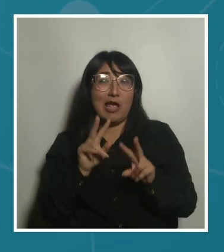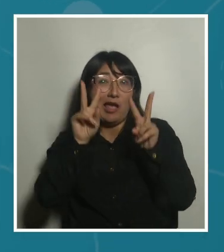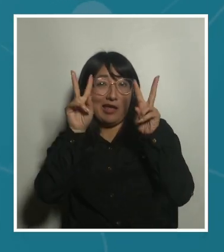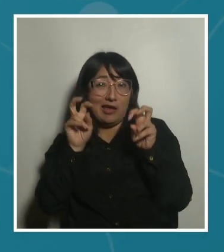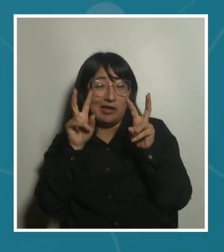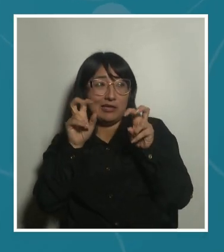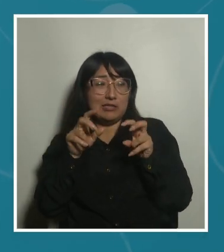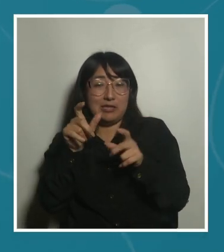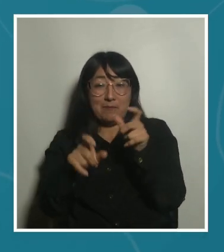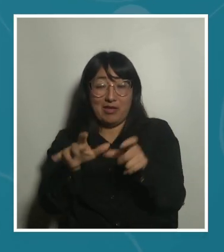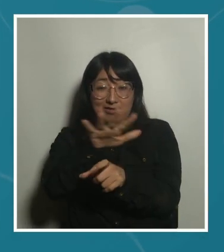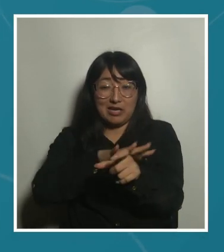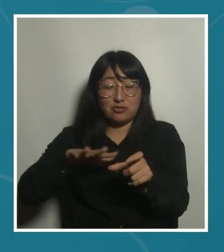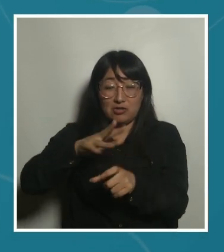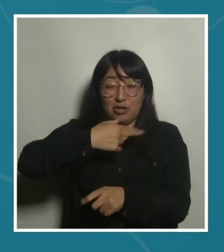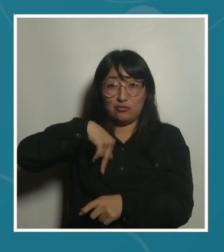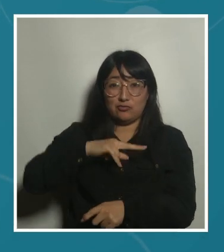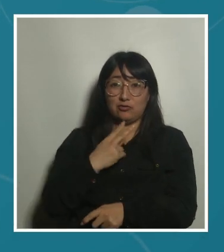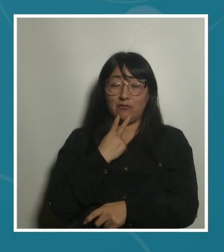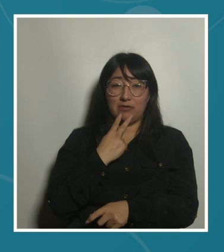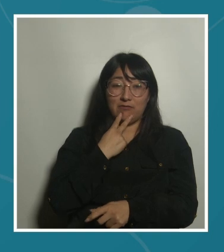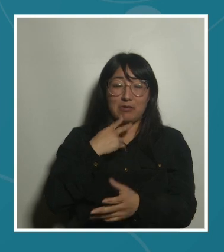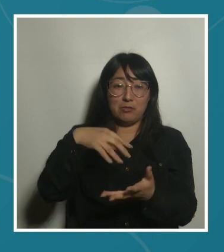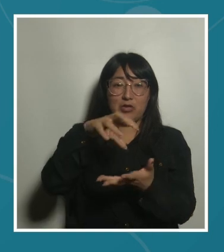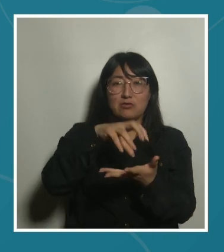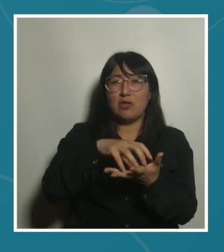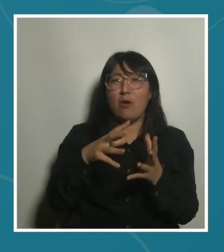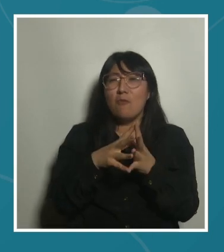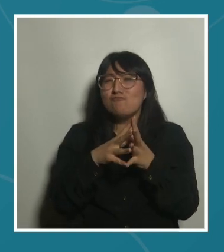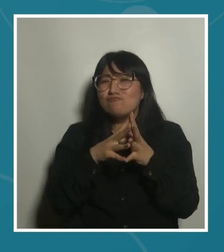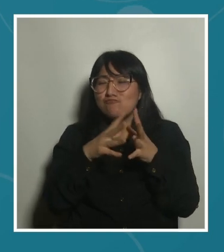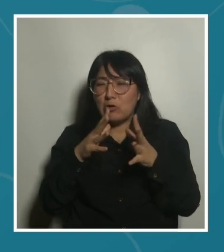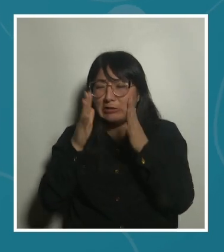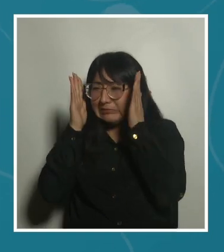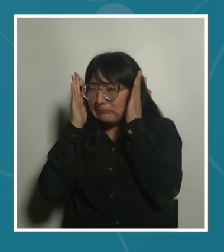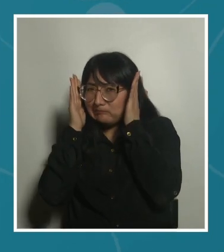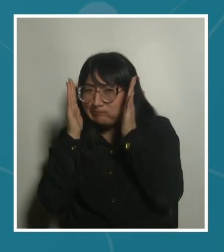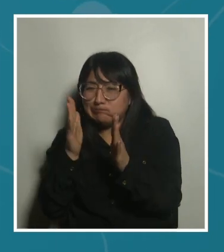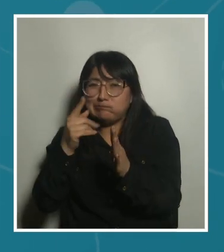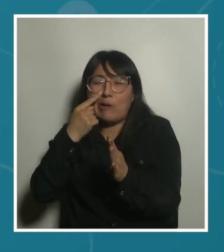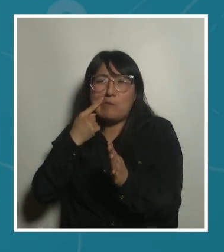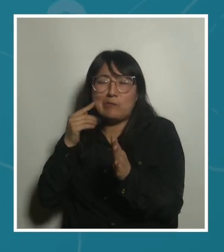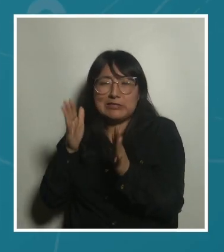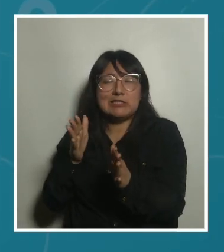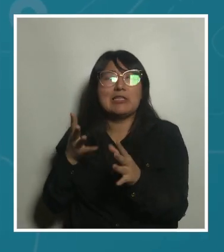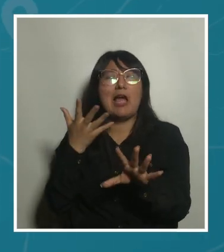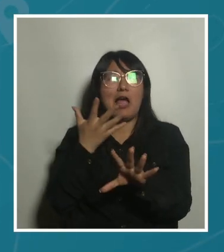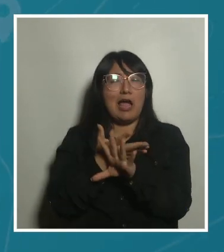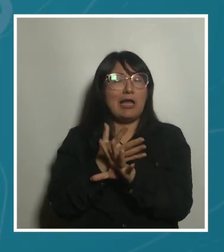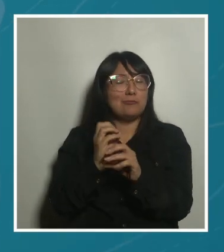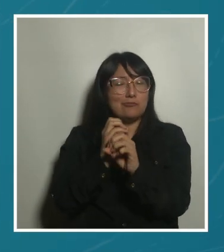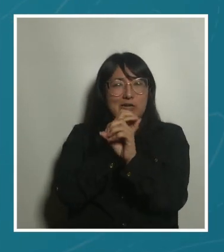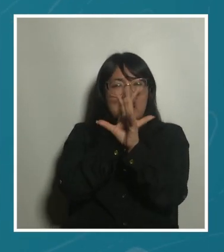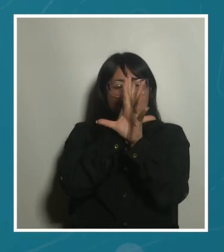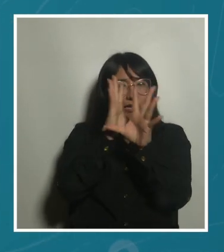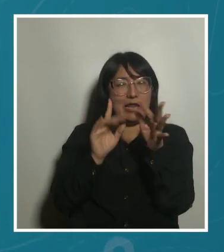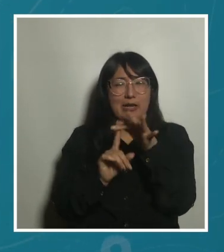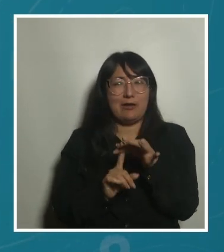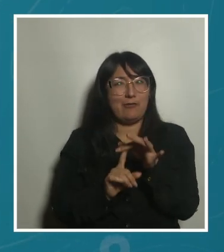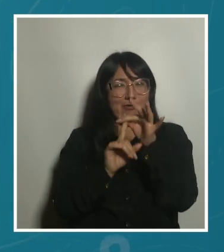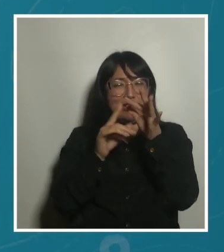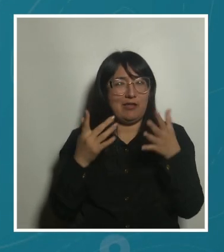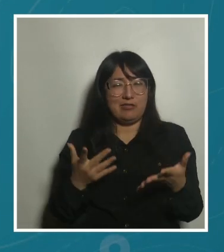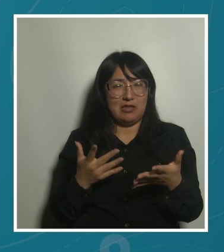sociedades que vivimos, de nuestras ciudades que son capitalistas y que son patriarcales, hay una clara priorización de todas las actividades